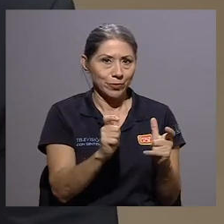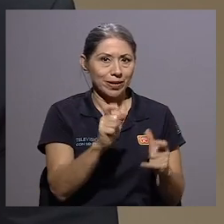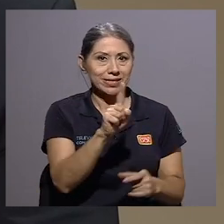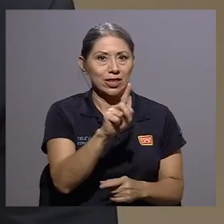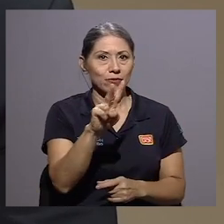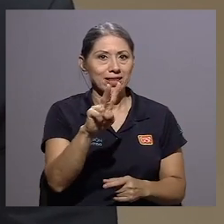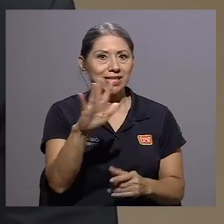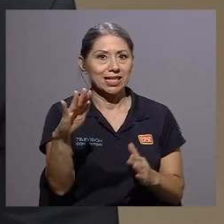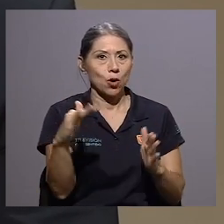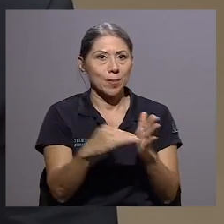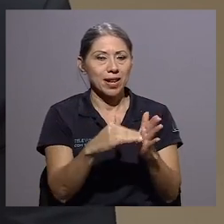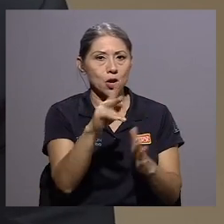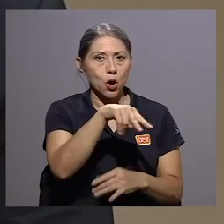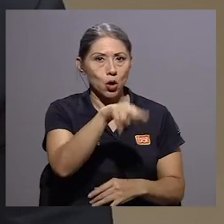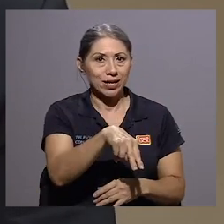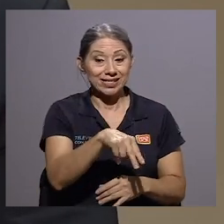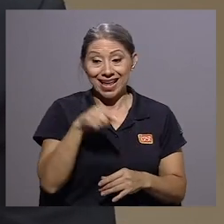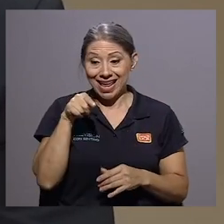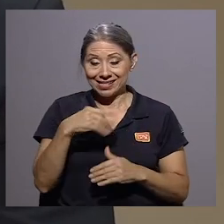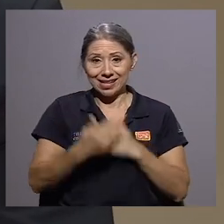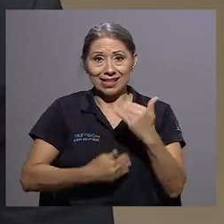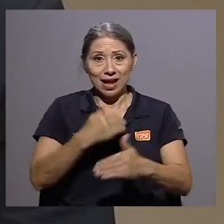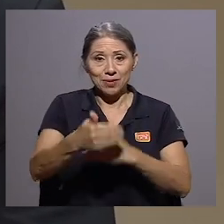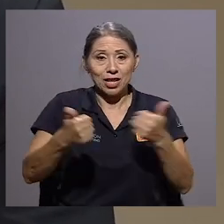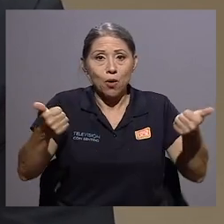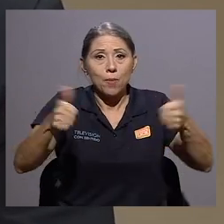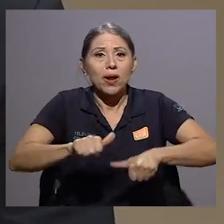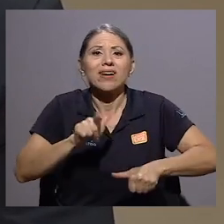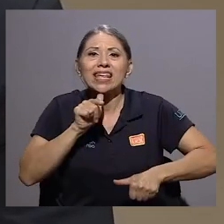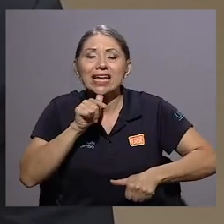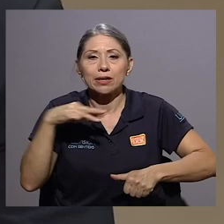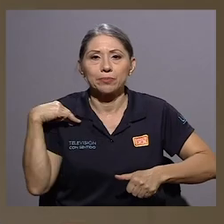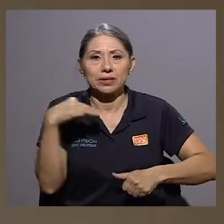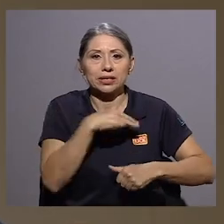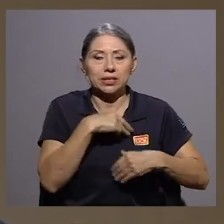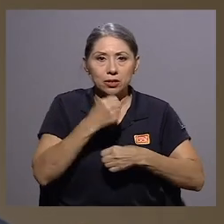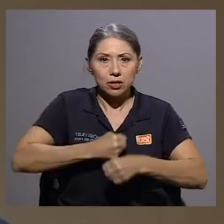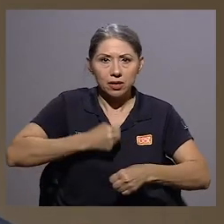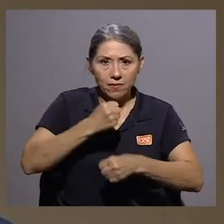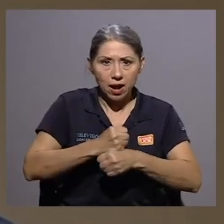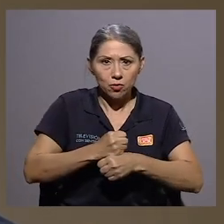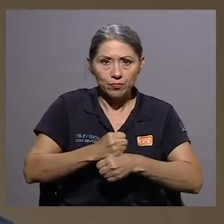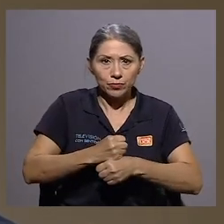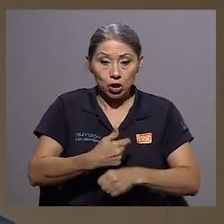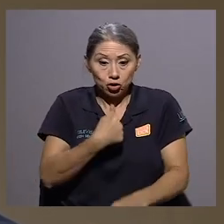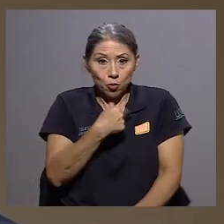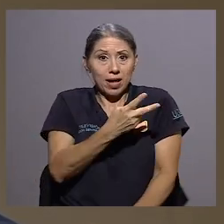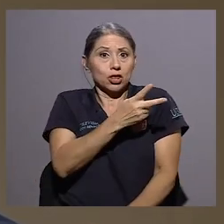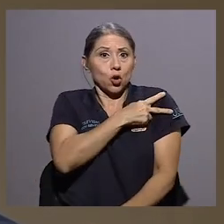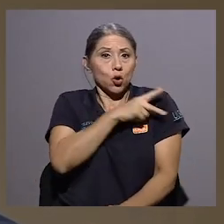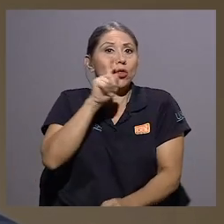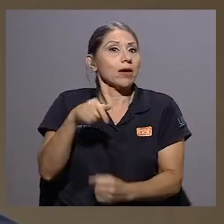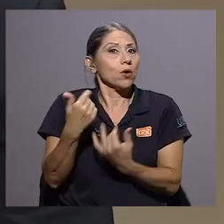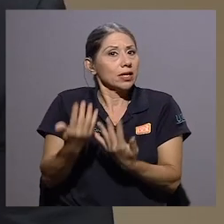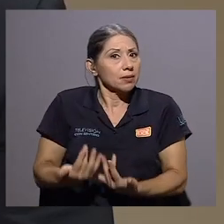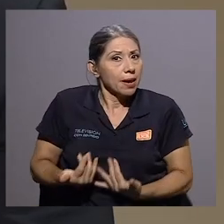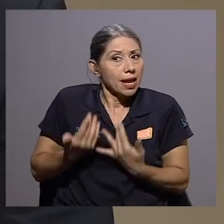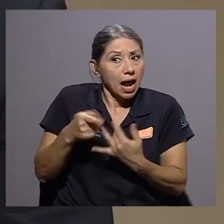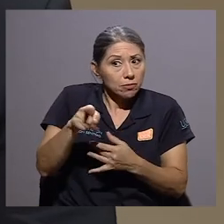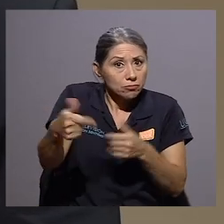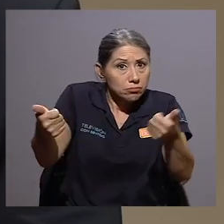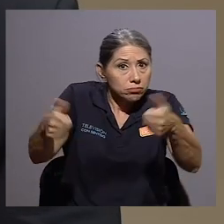es aprobado por el Ministerio de Trabajo. Yo, patrono, no tengo que esperar la aprobación